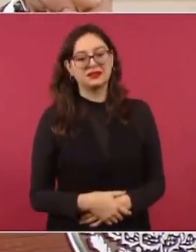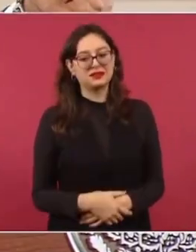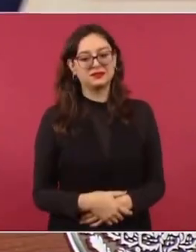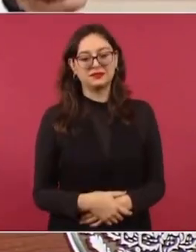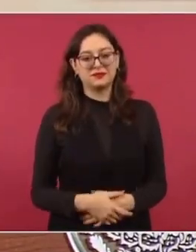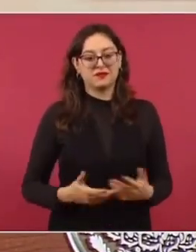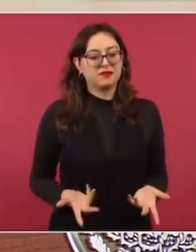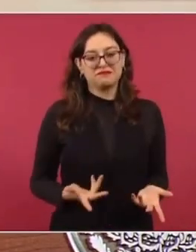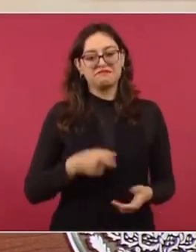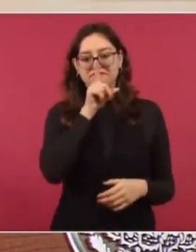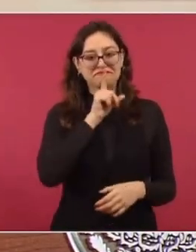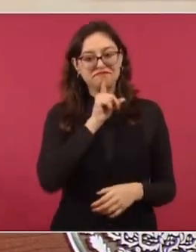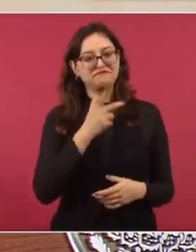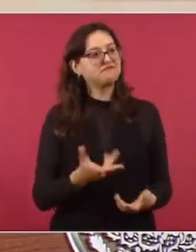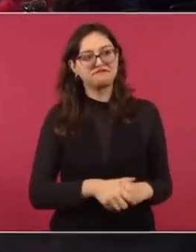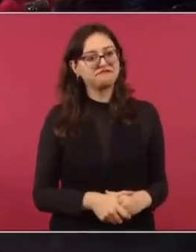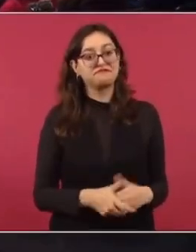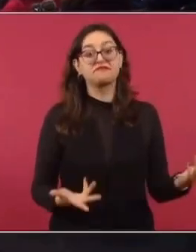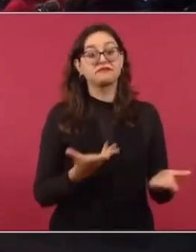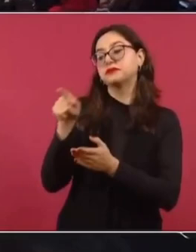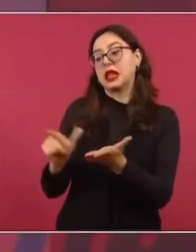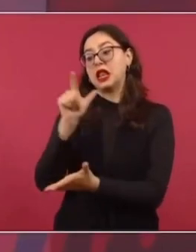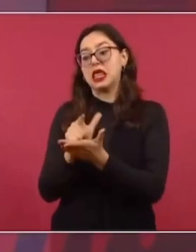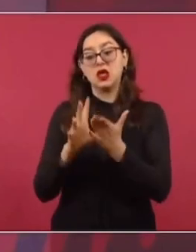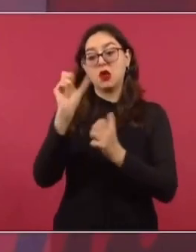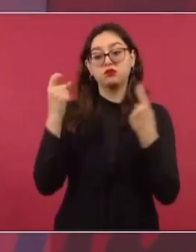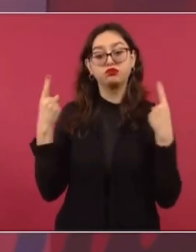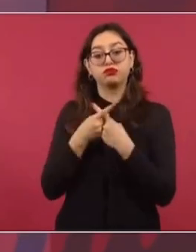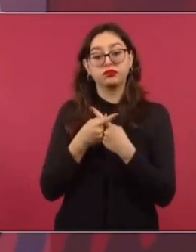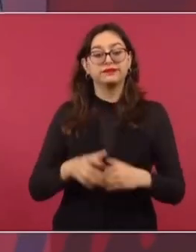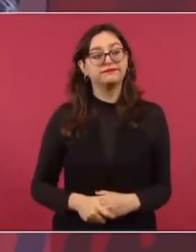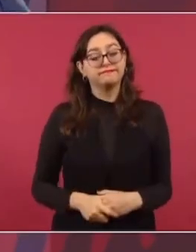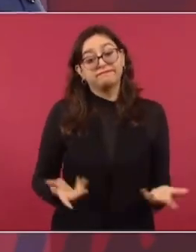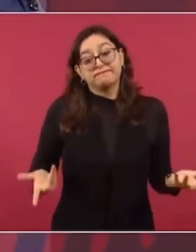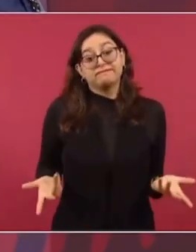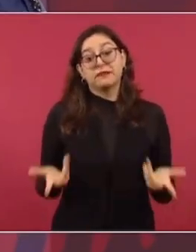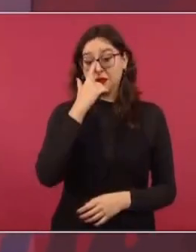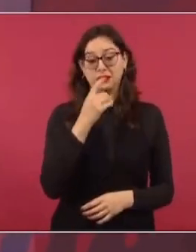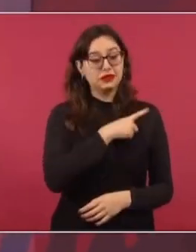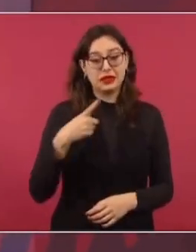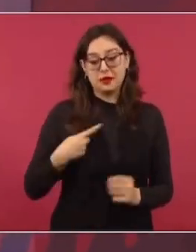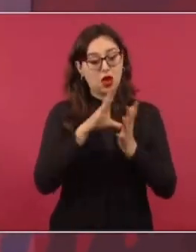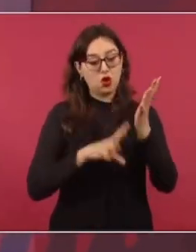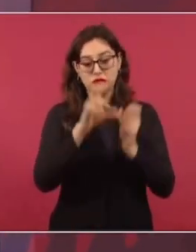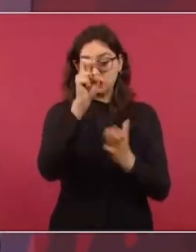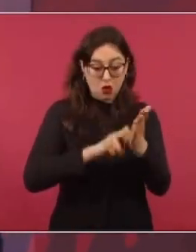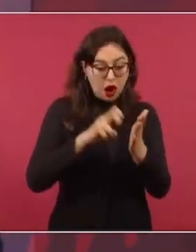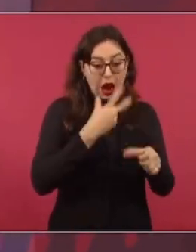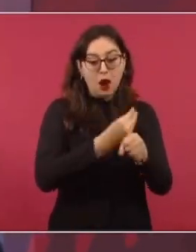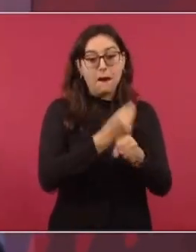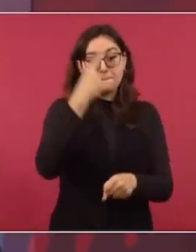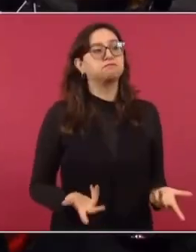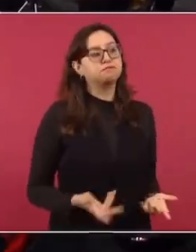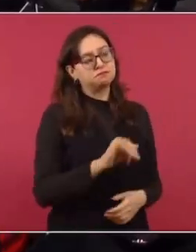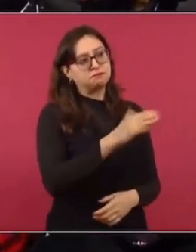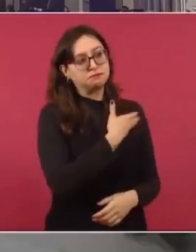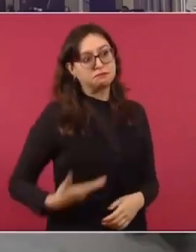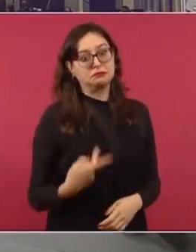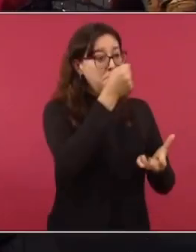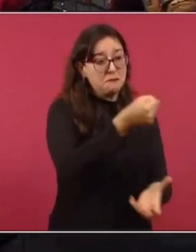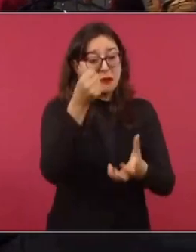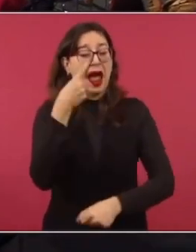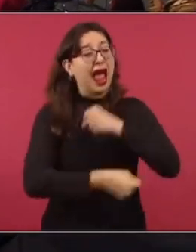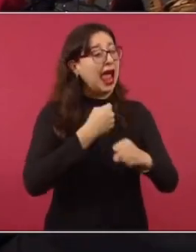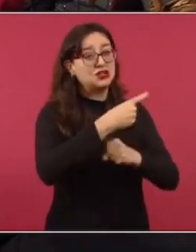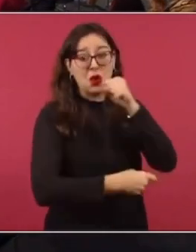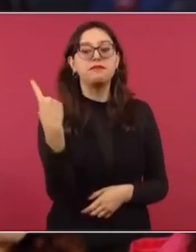hipócritas, y ahora ya presentaron una controversia constitucional. Entonces vamos a esperar, a ver qué resulta, para afianzar una auténtica democracia. La pregunta en concreto